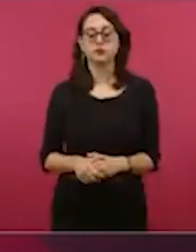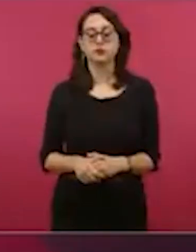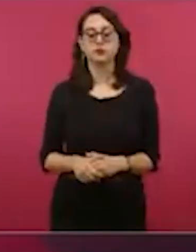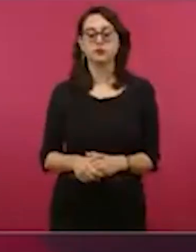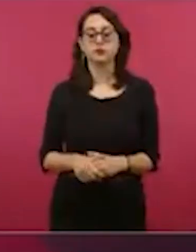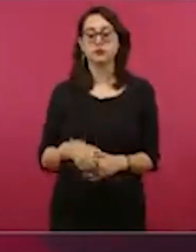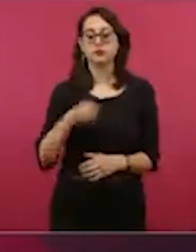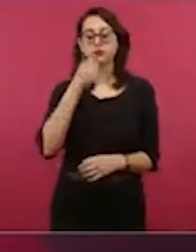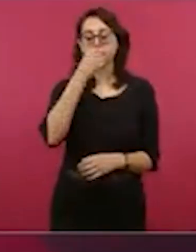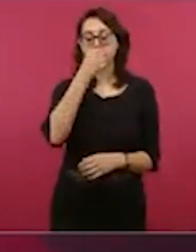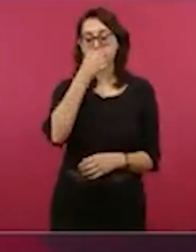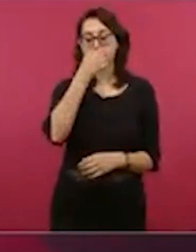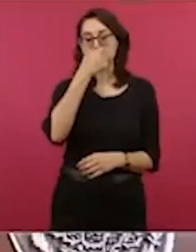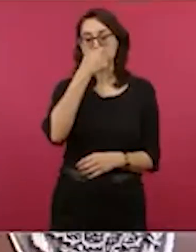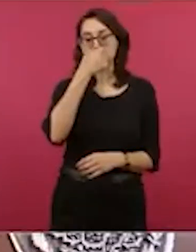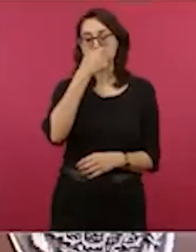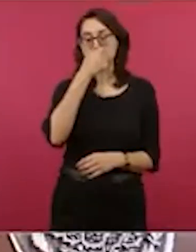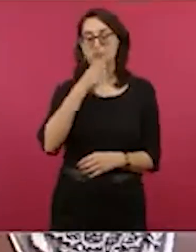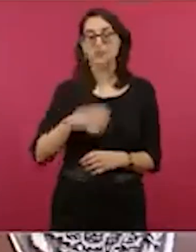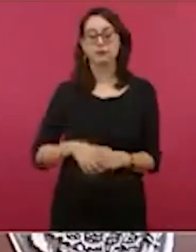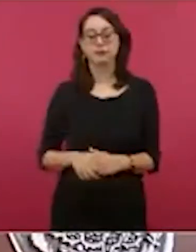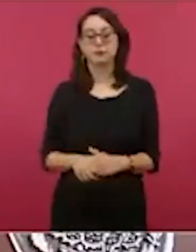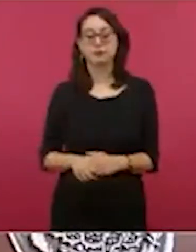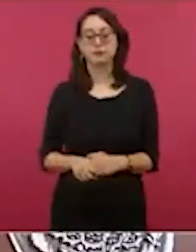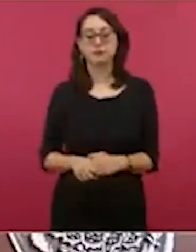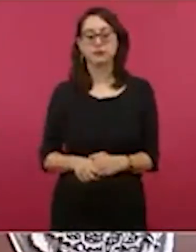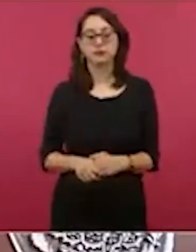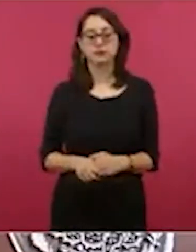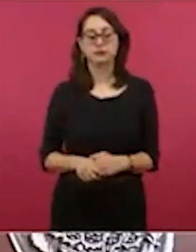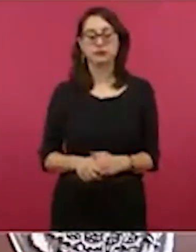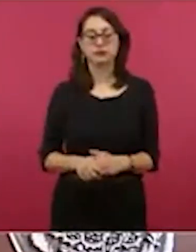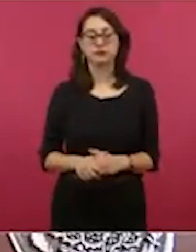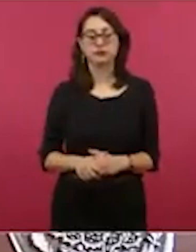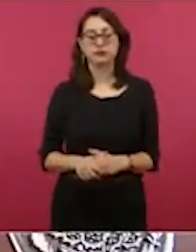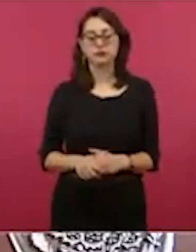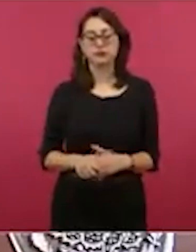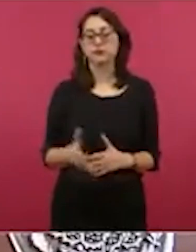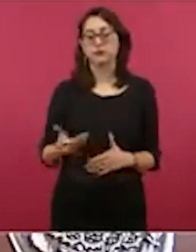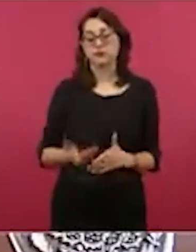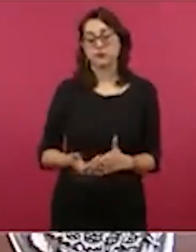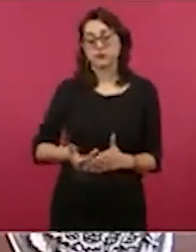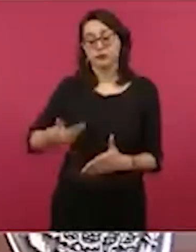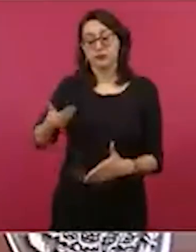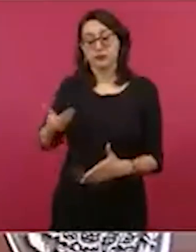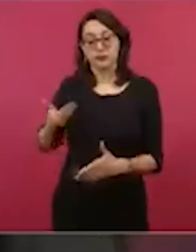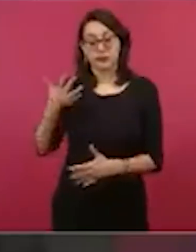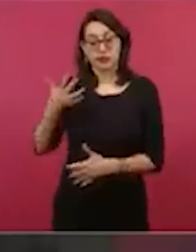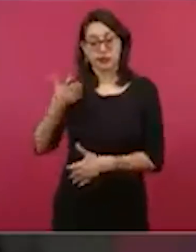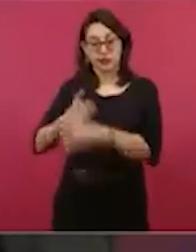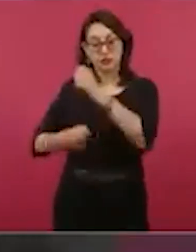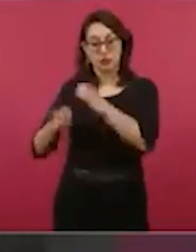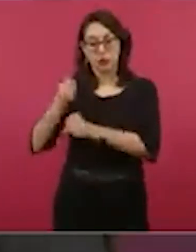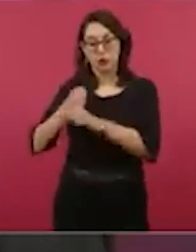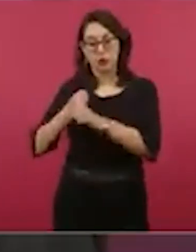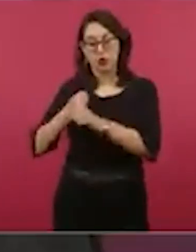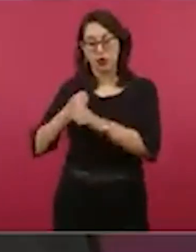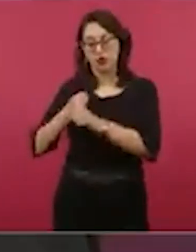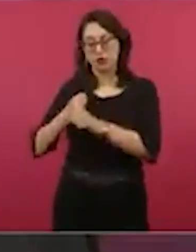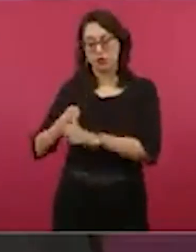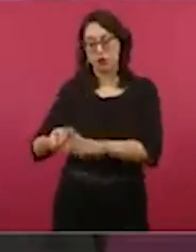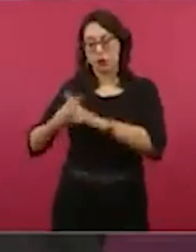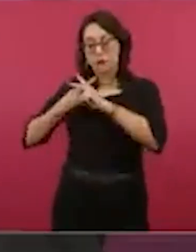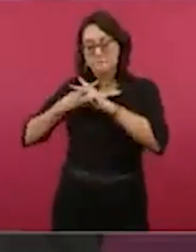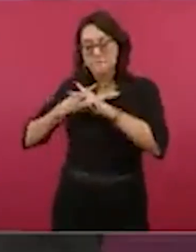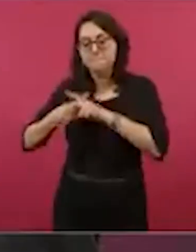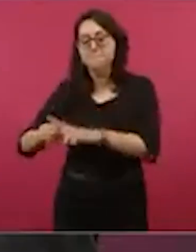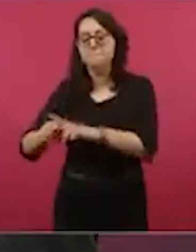dar resultados la estrategia de atender las causas